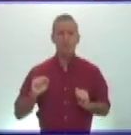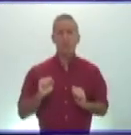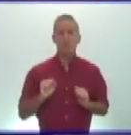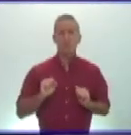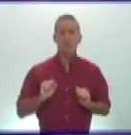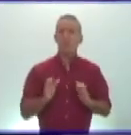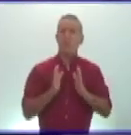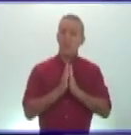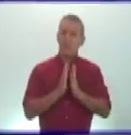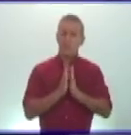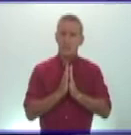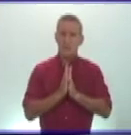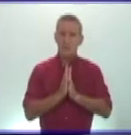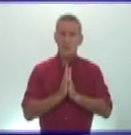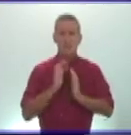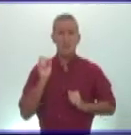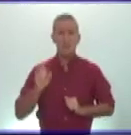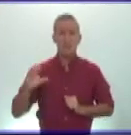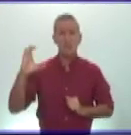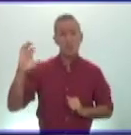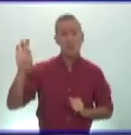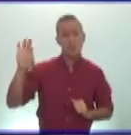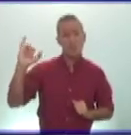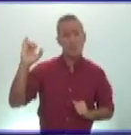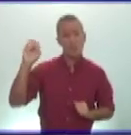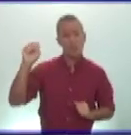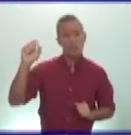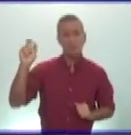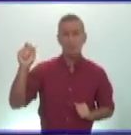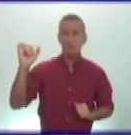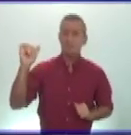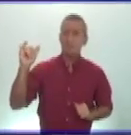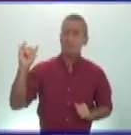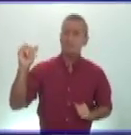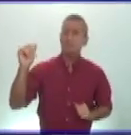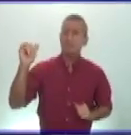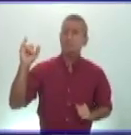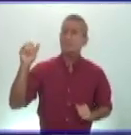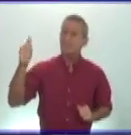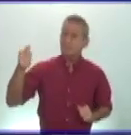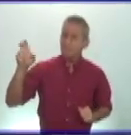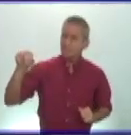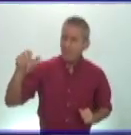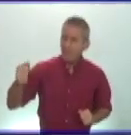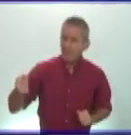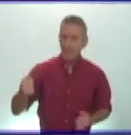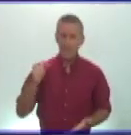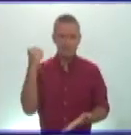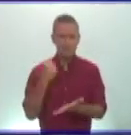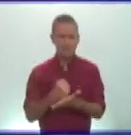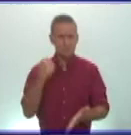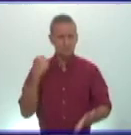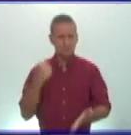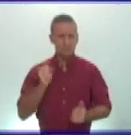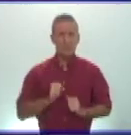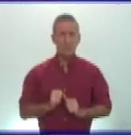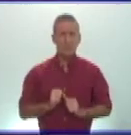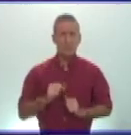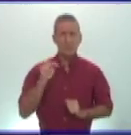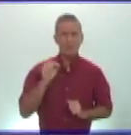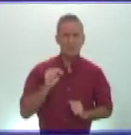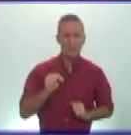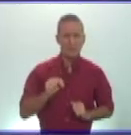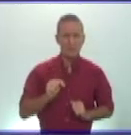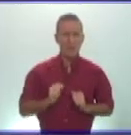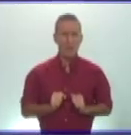la religión cristiana pasó a ser la oficial del imperio romano sin embargo en el año 395 el imperio quedó definitivamente partido